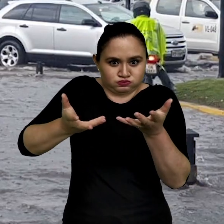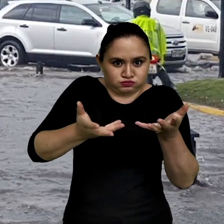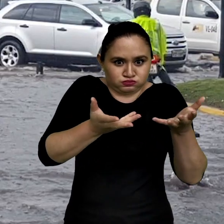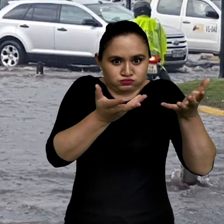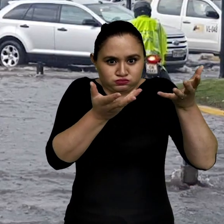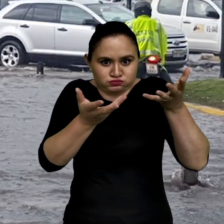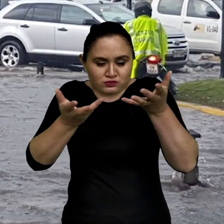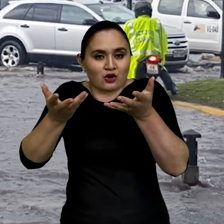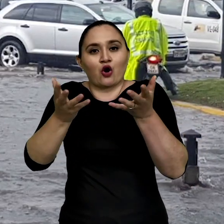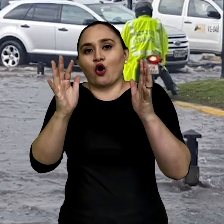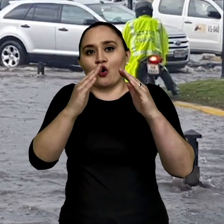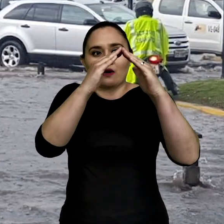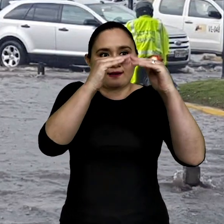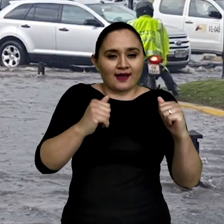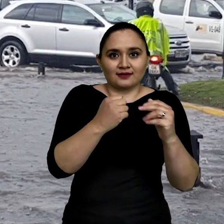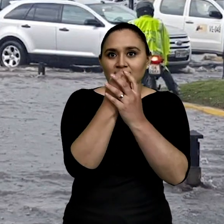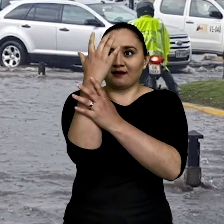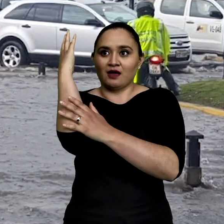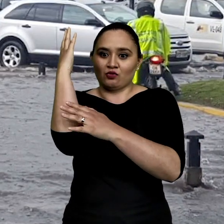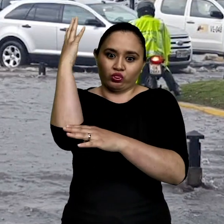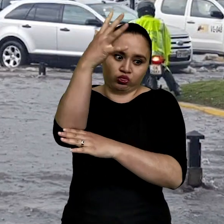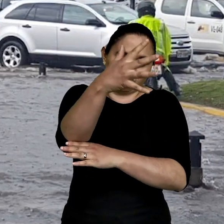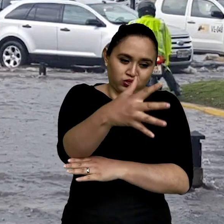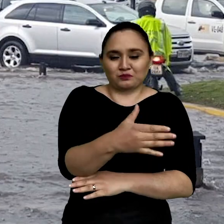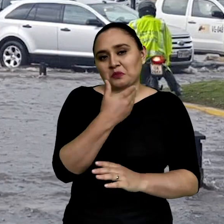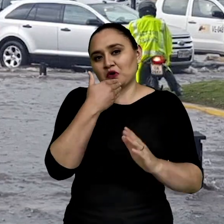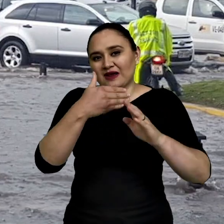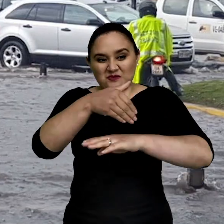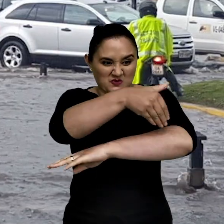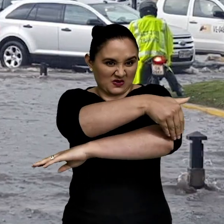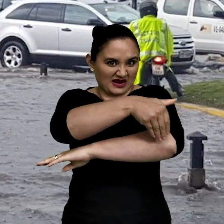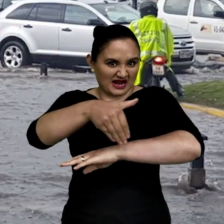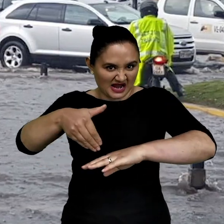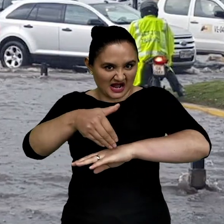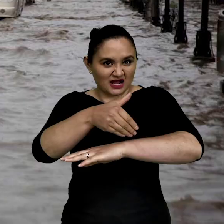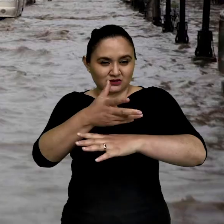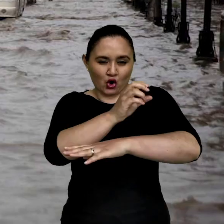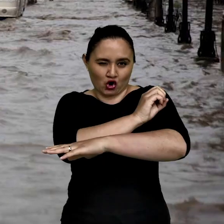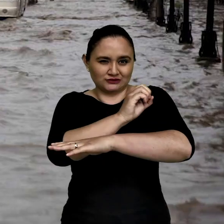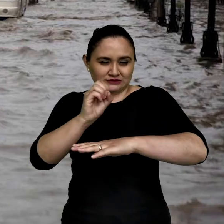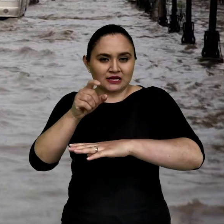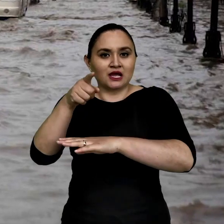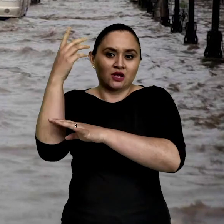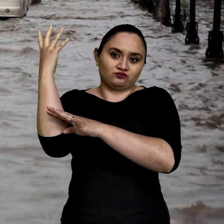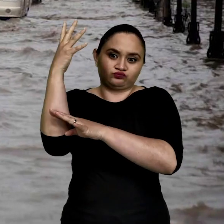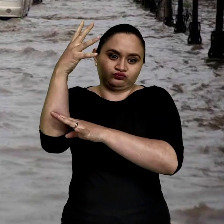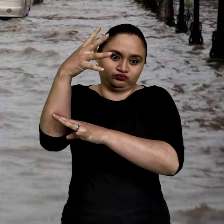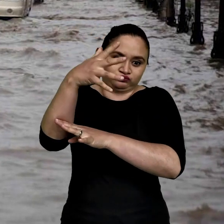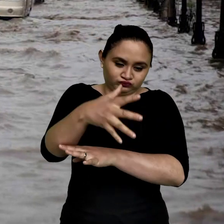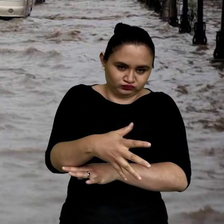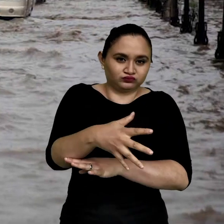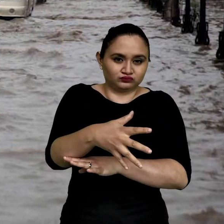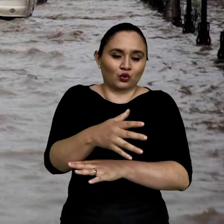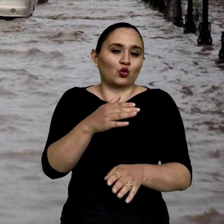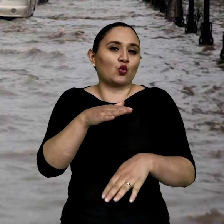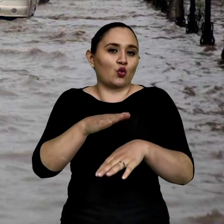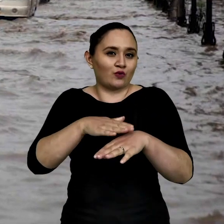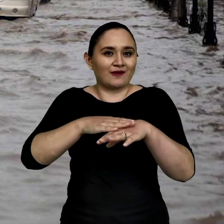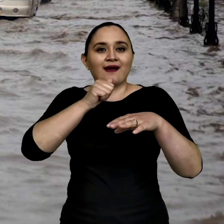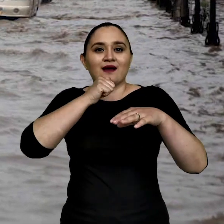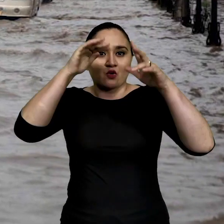derrumbamientos en la Simón Bolívar, por ejemplo, entonces como ciudad nosotros debemos estar preparados